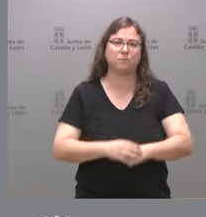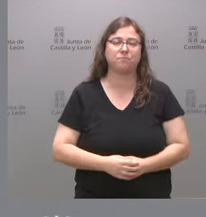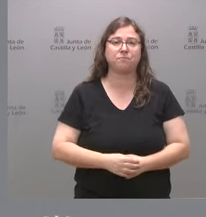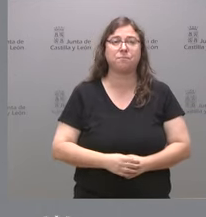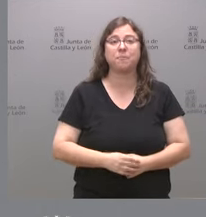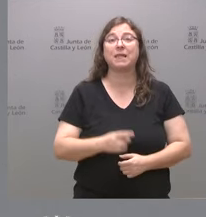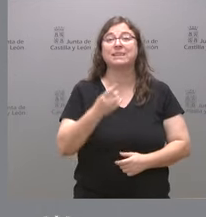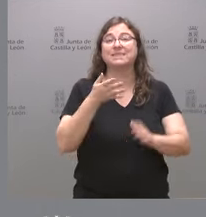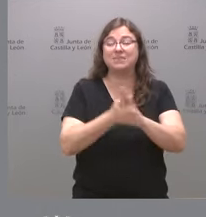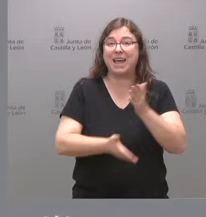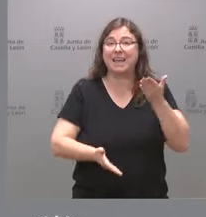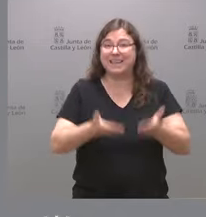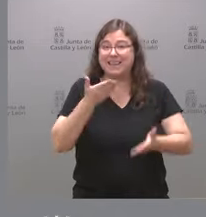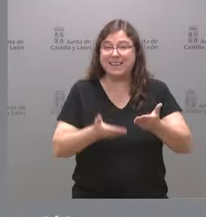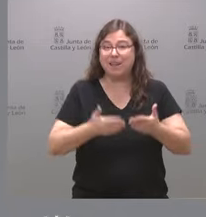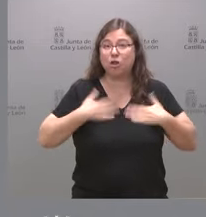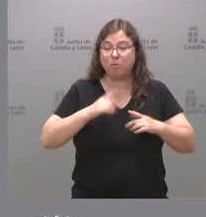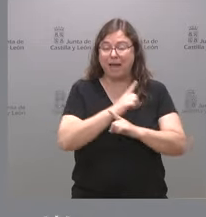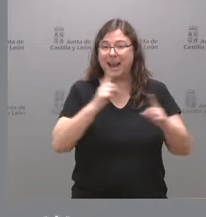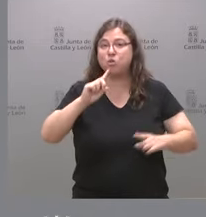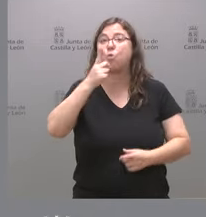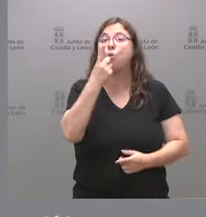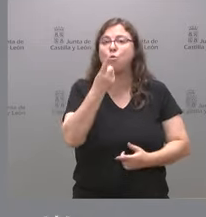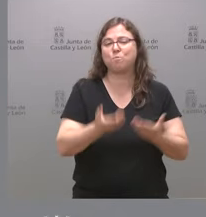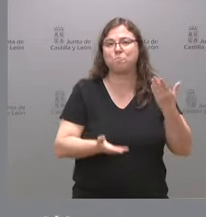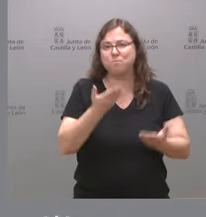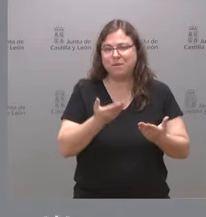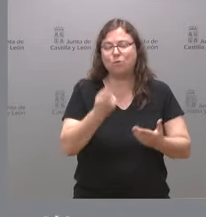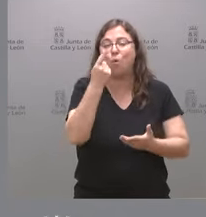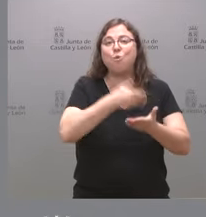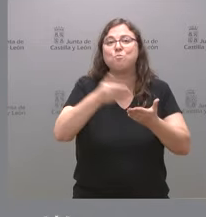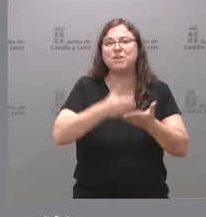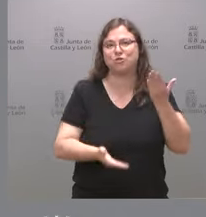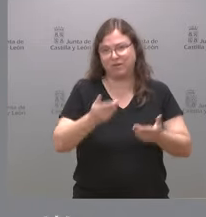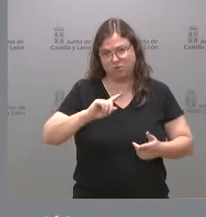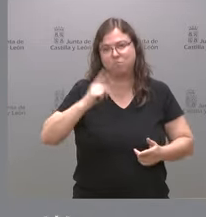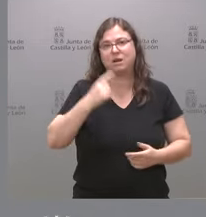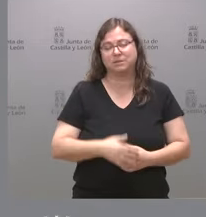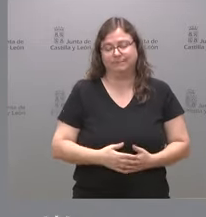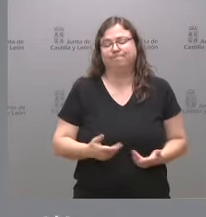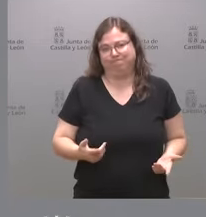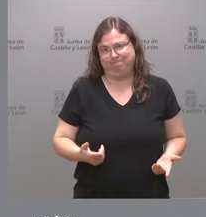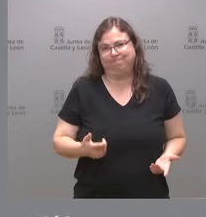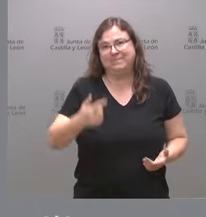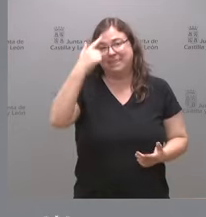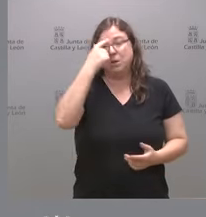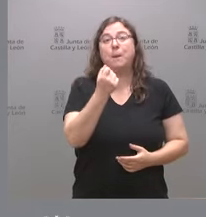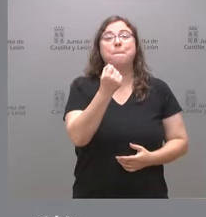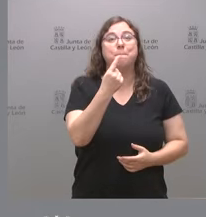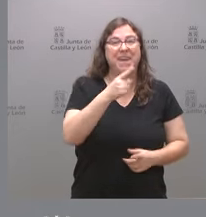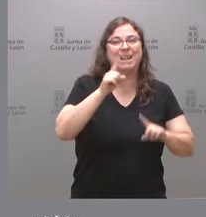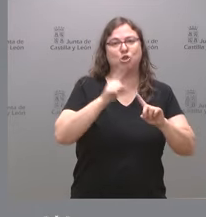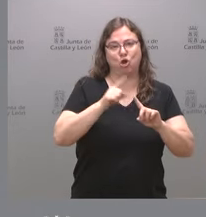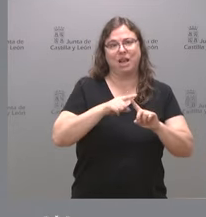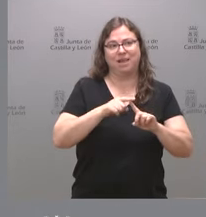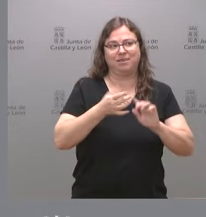hablando de más de un millón de kilos de ropa anuales estimados. Lo que da idea también, lógicamente, mil toneladas de